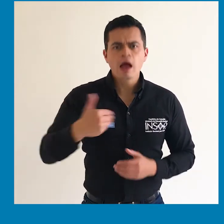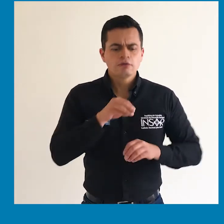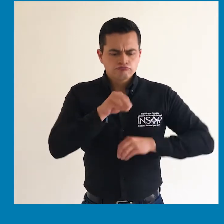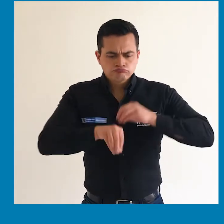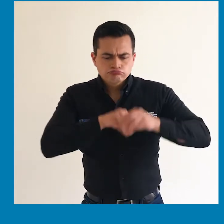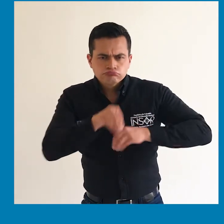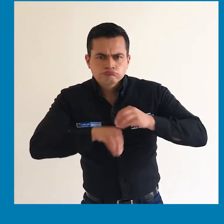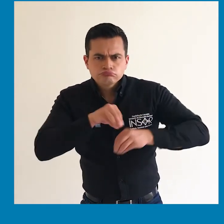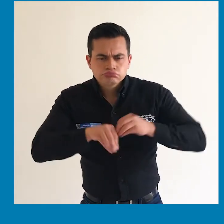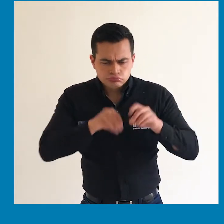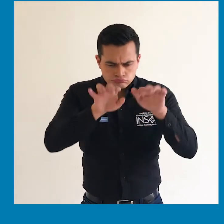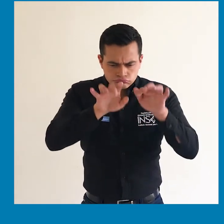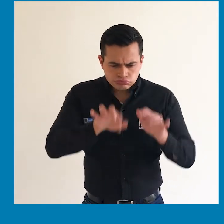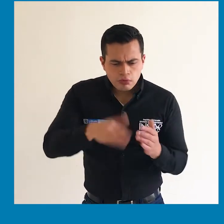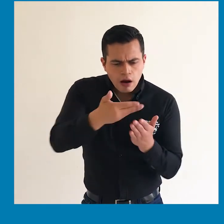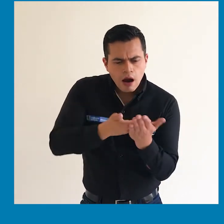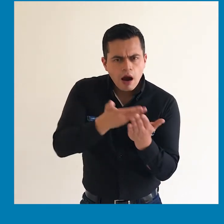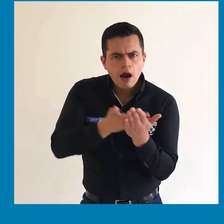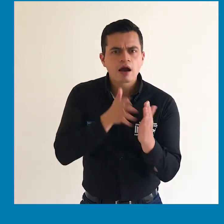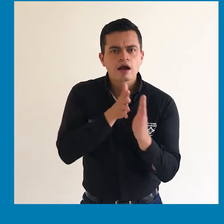Rendir informes periódicos